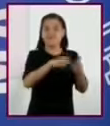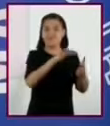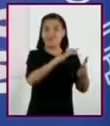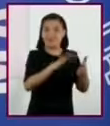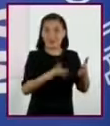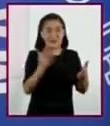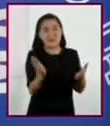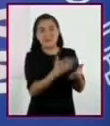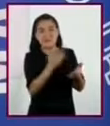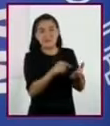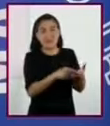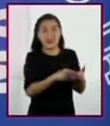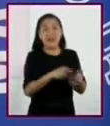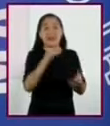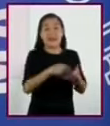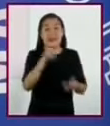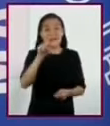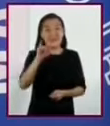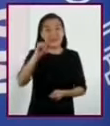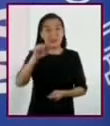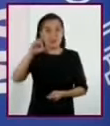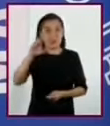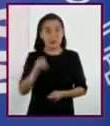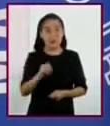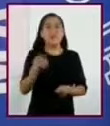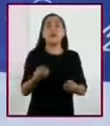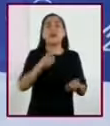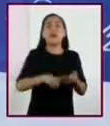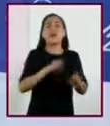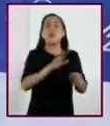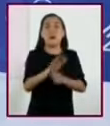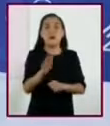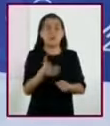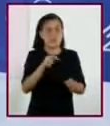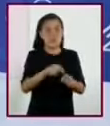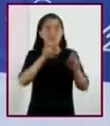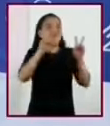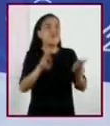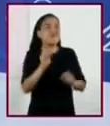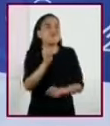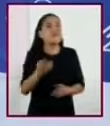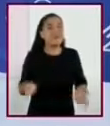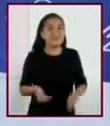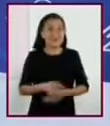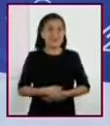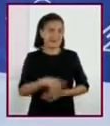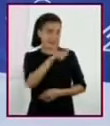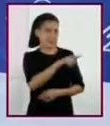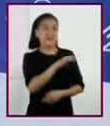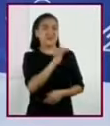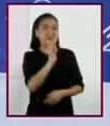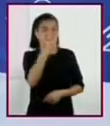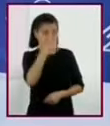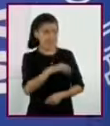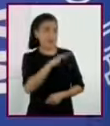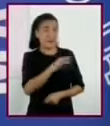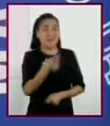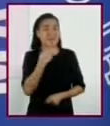Con base en este título y su estructura, ¿de qué se tratará el texto? ¿Nos podrá ser de utilidad?